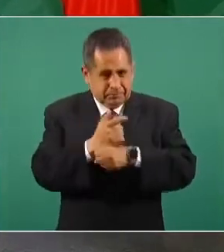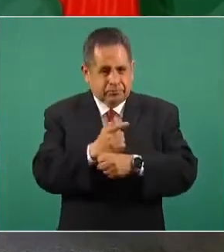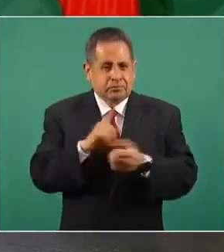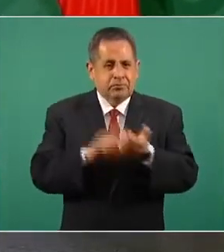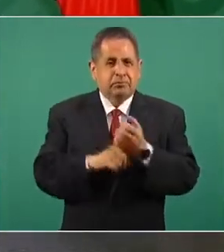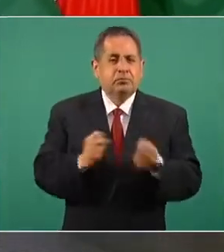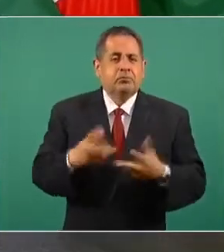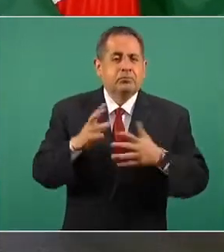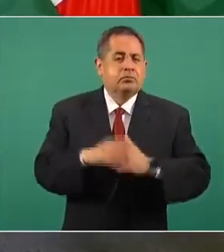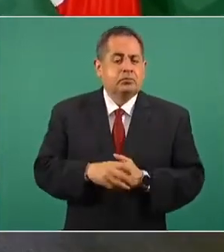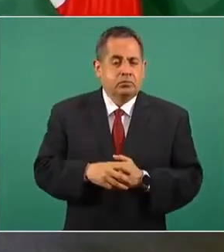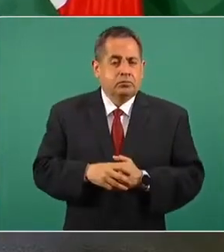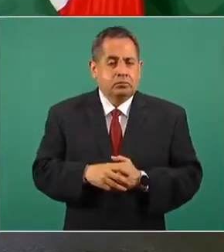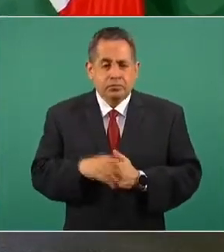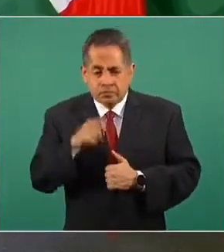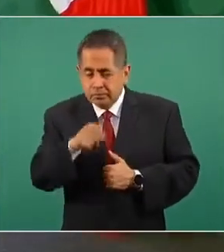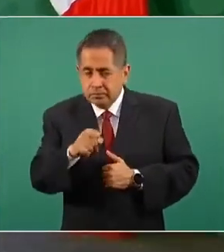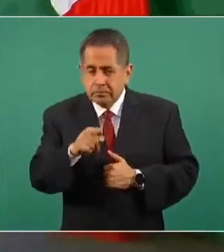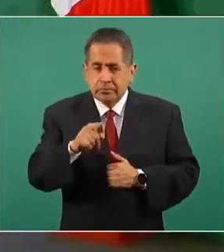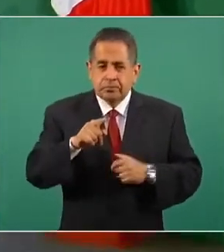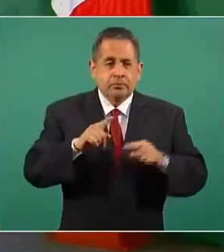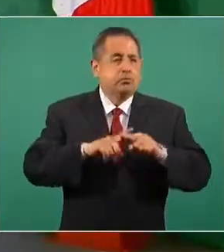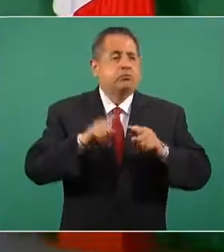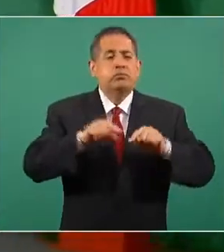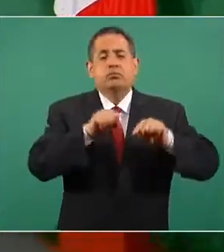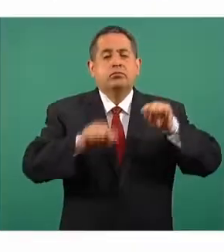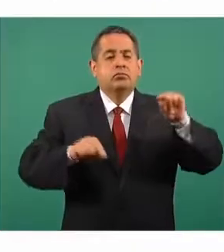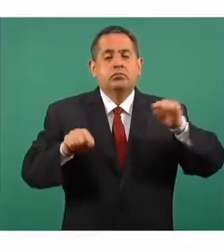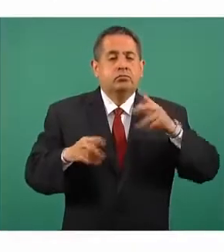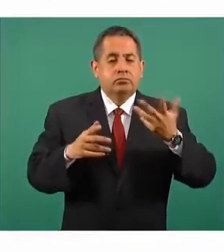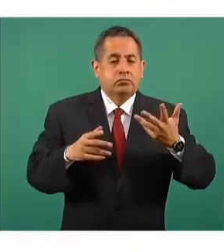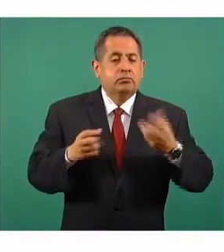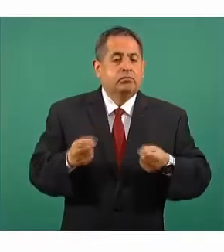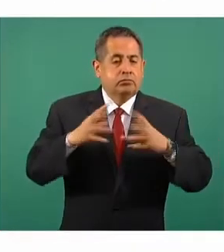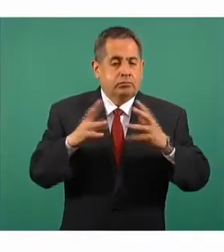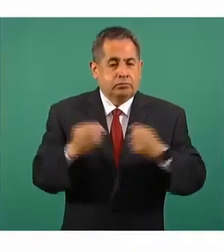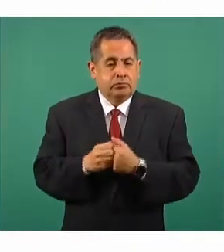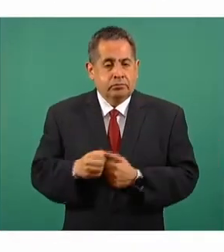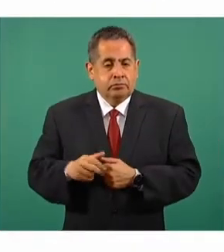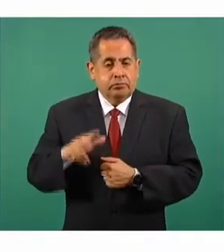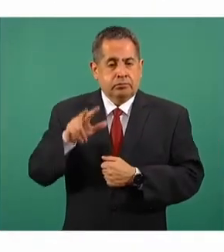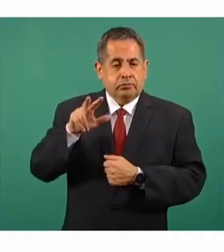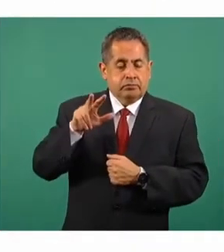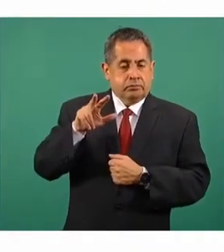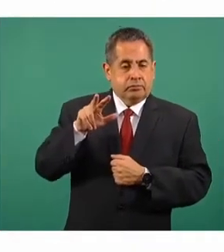tienen una distribución poblacional por edad, 18